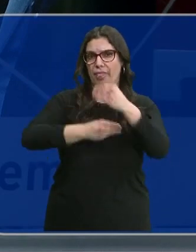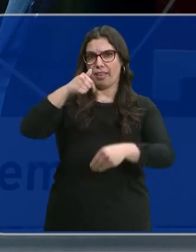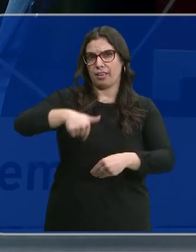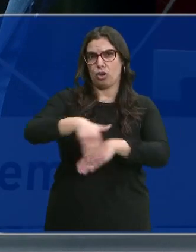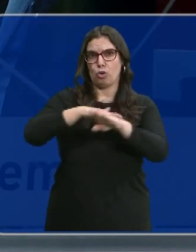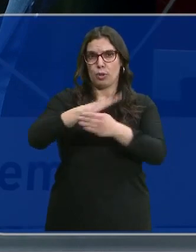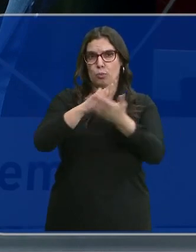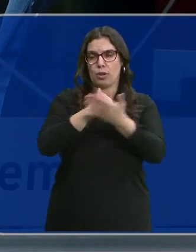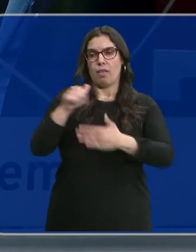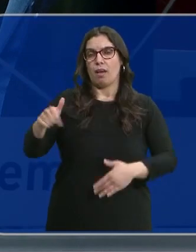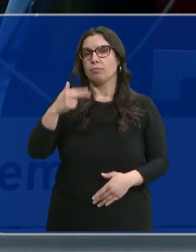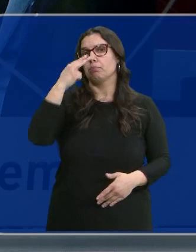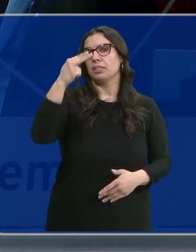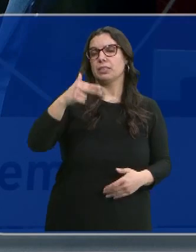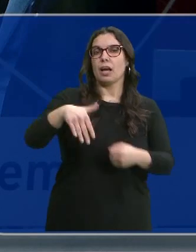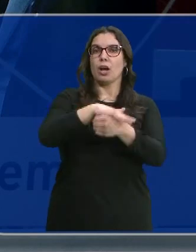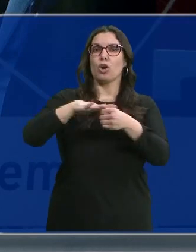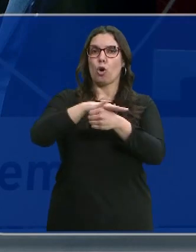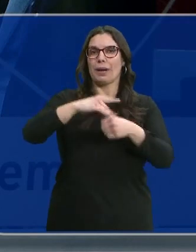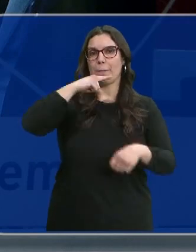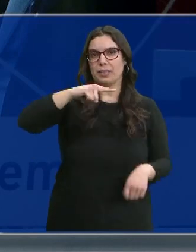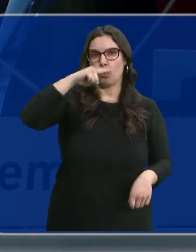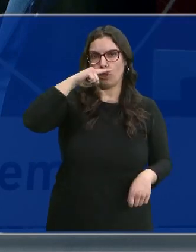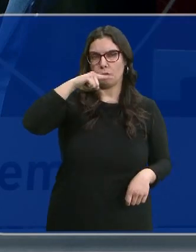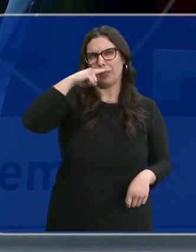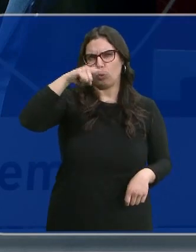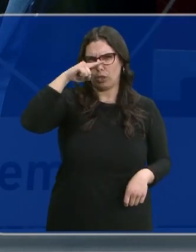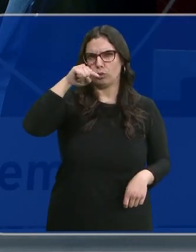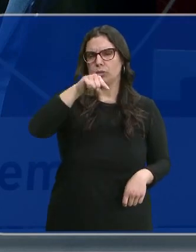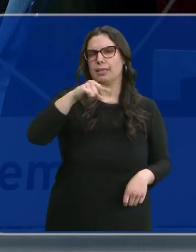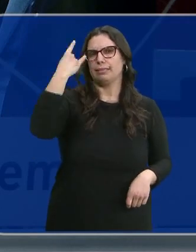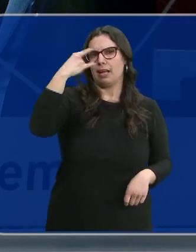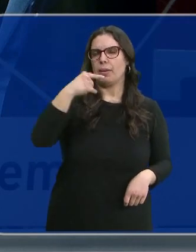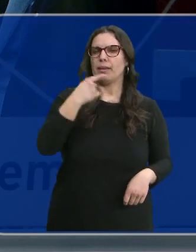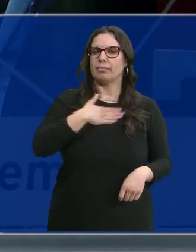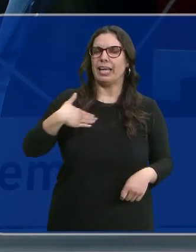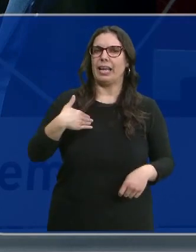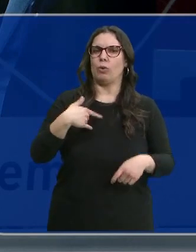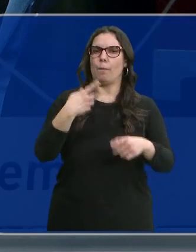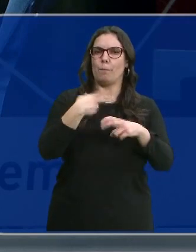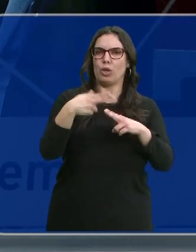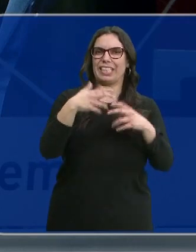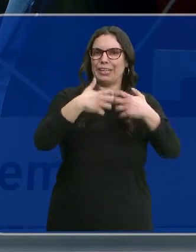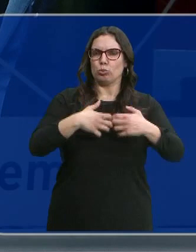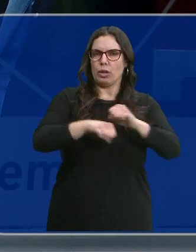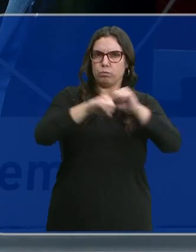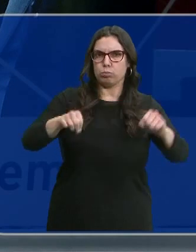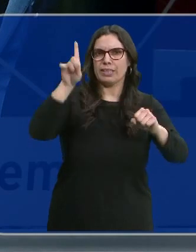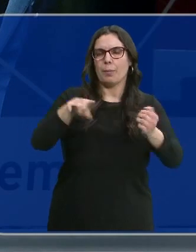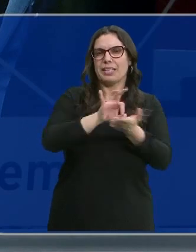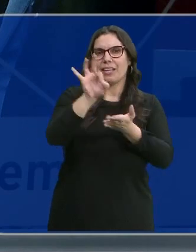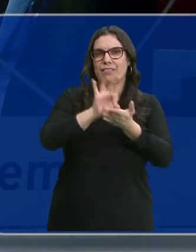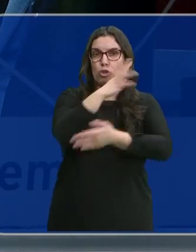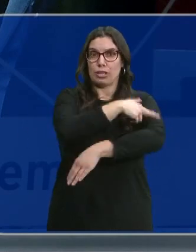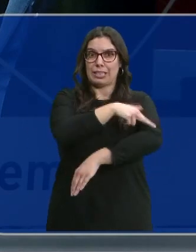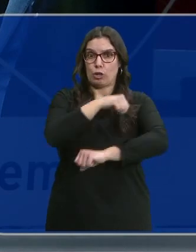Luis Tudanca ha visitado la comarca salmantina de Vitigudino, donde ha pedido que se refuerce la política industrial y los servicios sanitarios para mantener